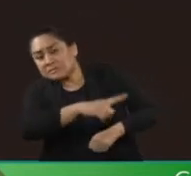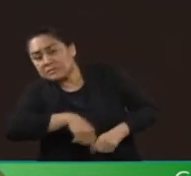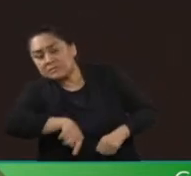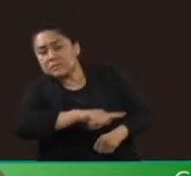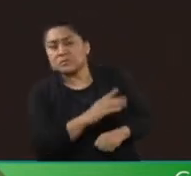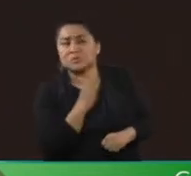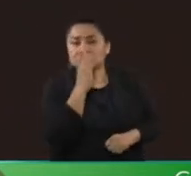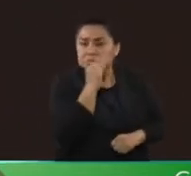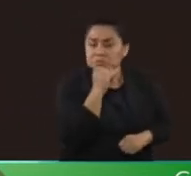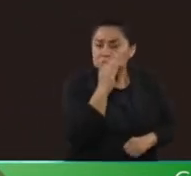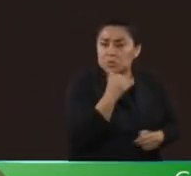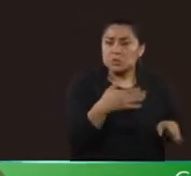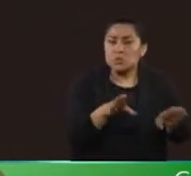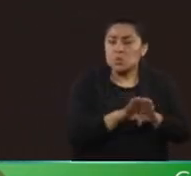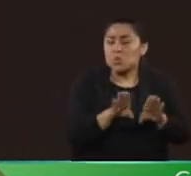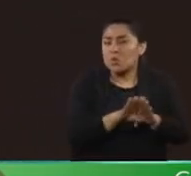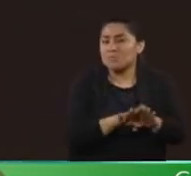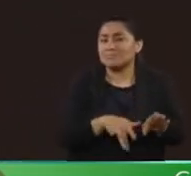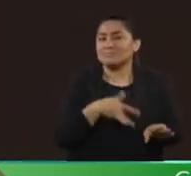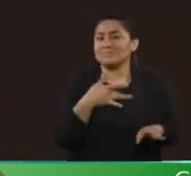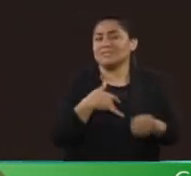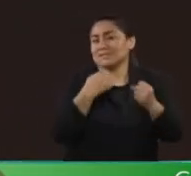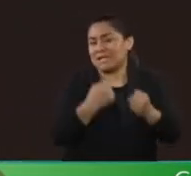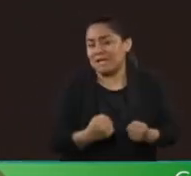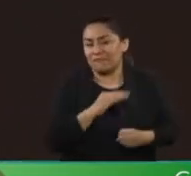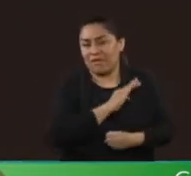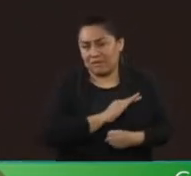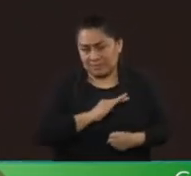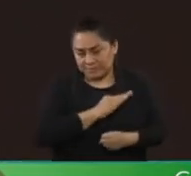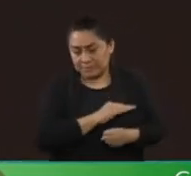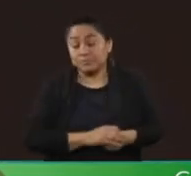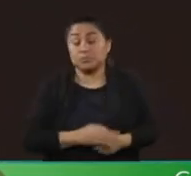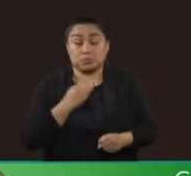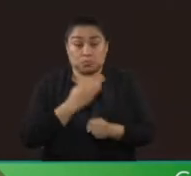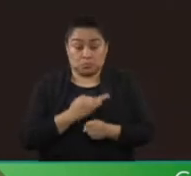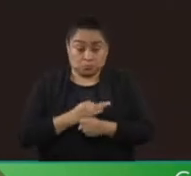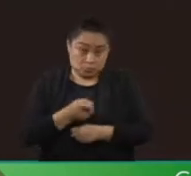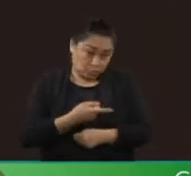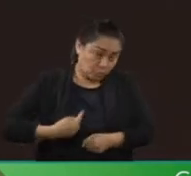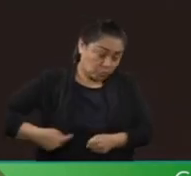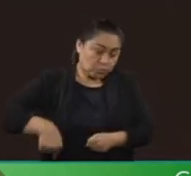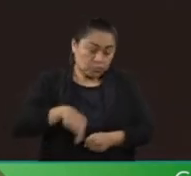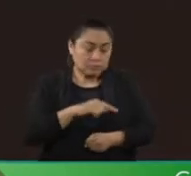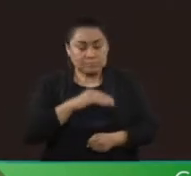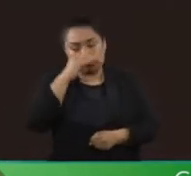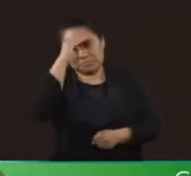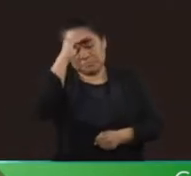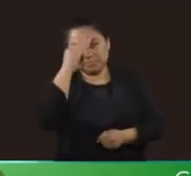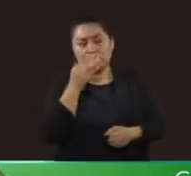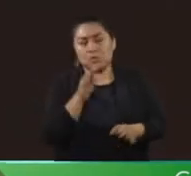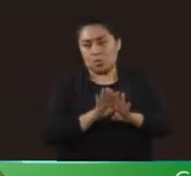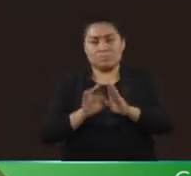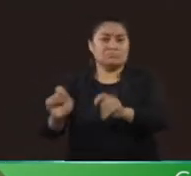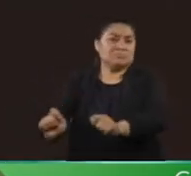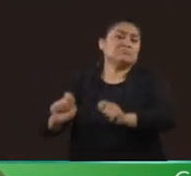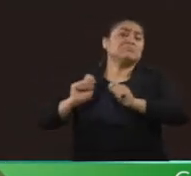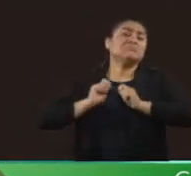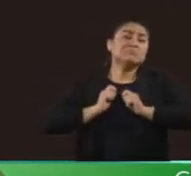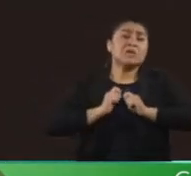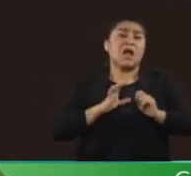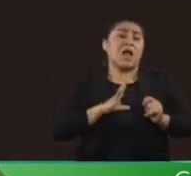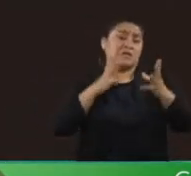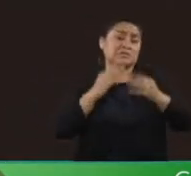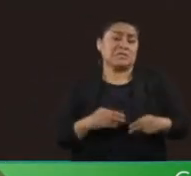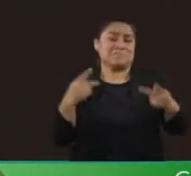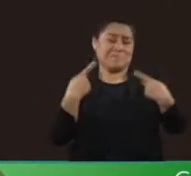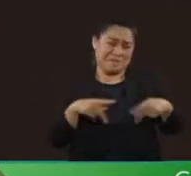alcanzar el bienestar y la felicidad. Nos toca situarnos en cada momento en los zapatos de los millones que